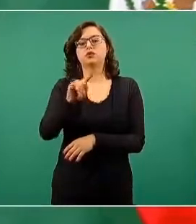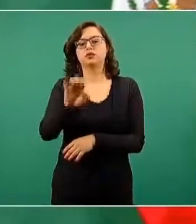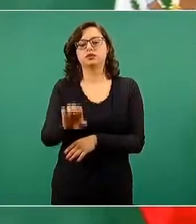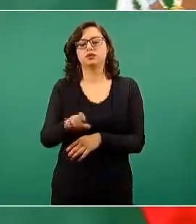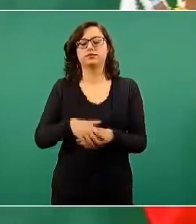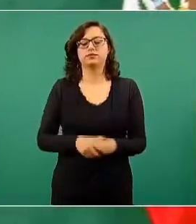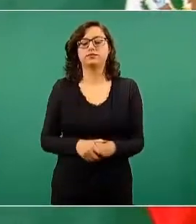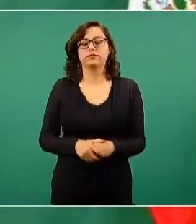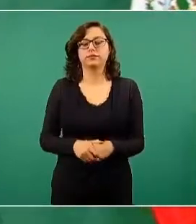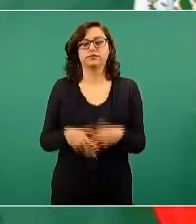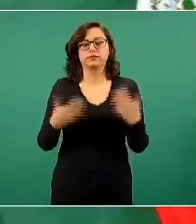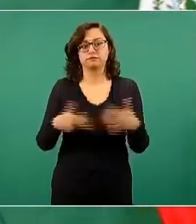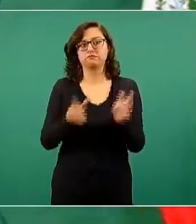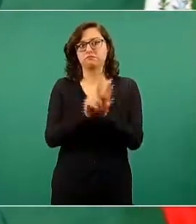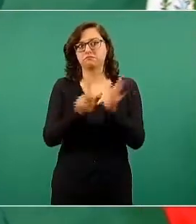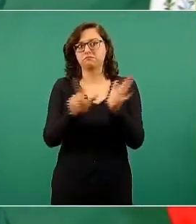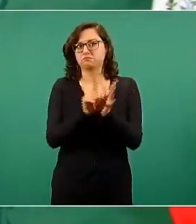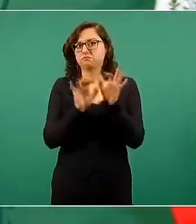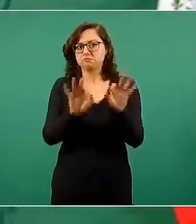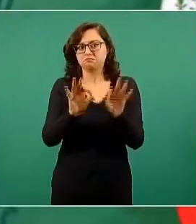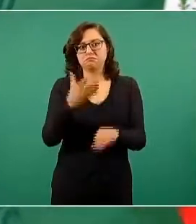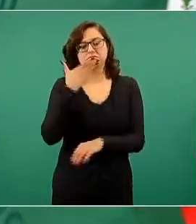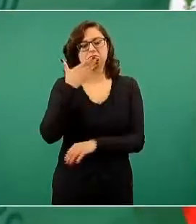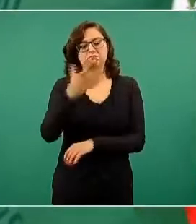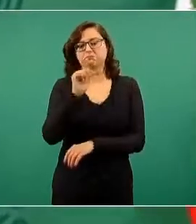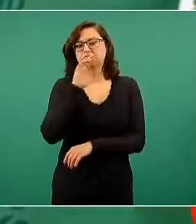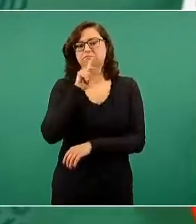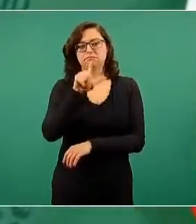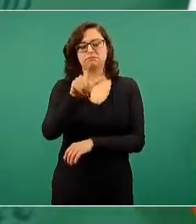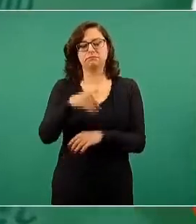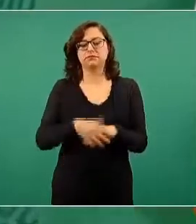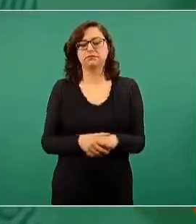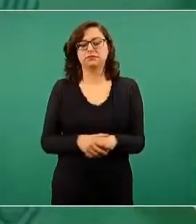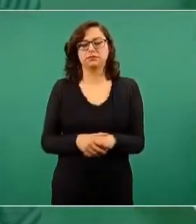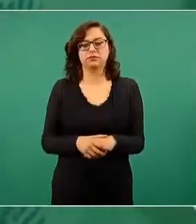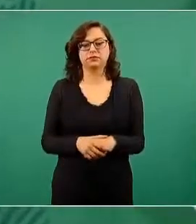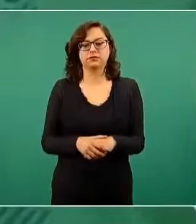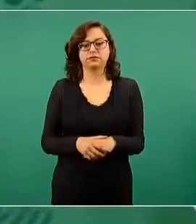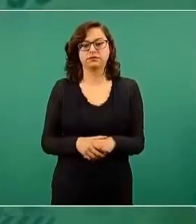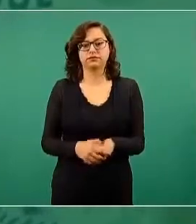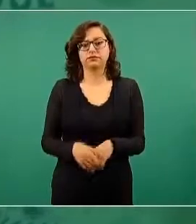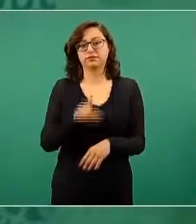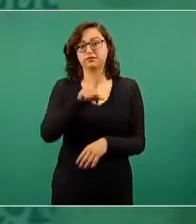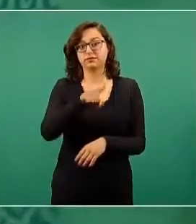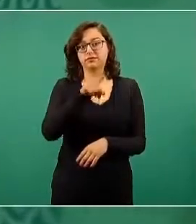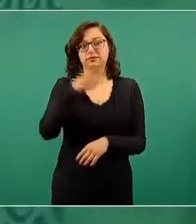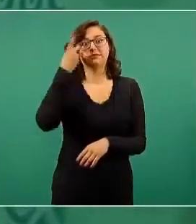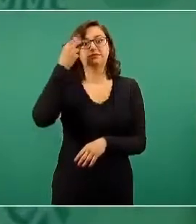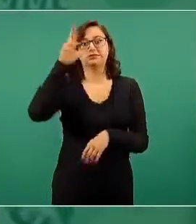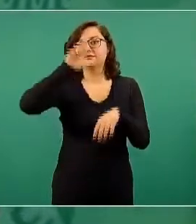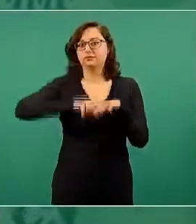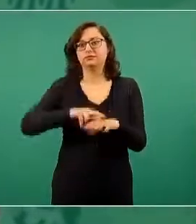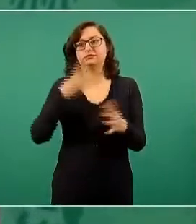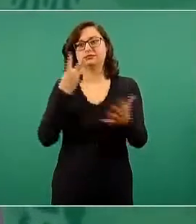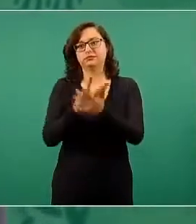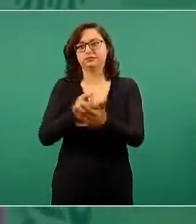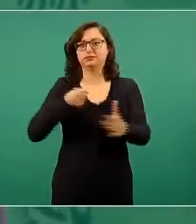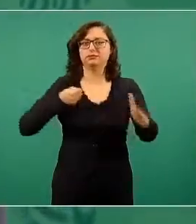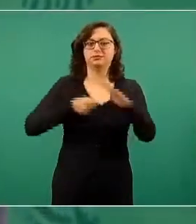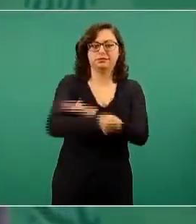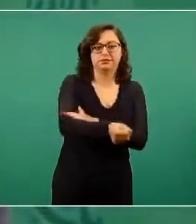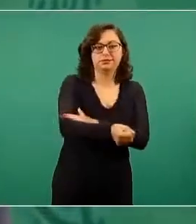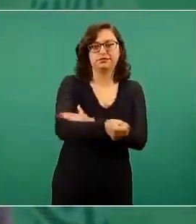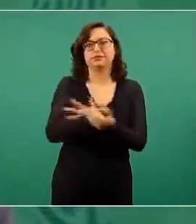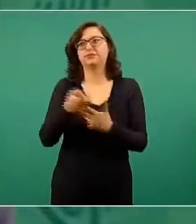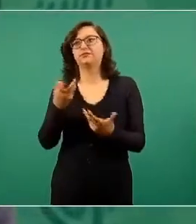en la historia de México. Pero ese entraba y salía de la cárcel y los Flores Magón